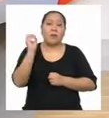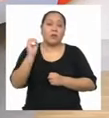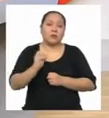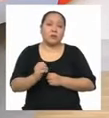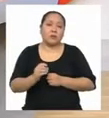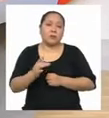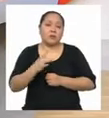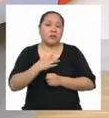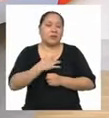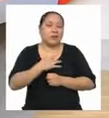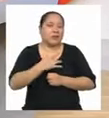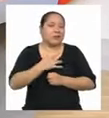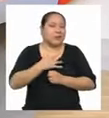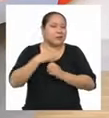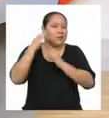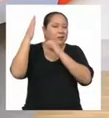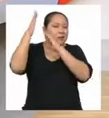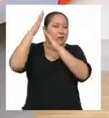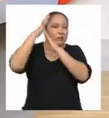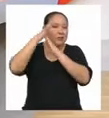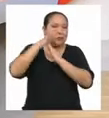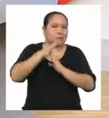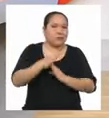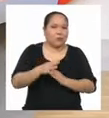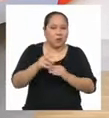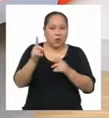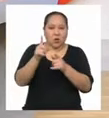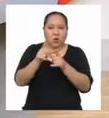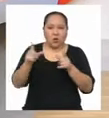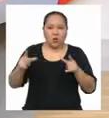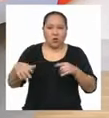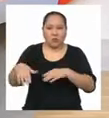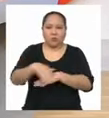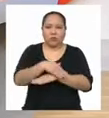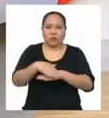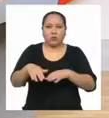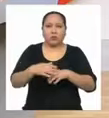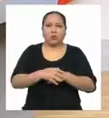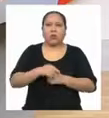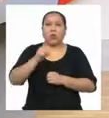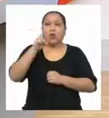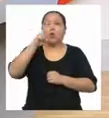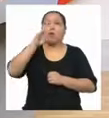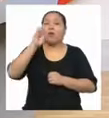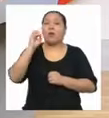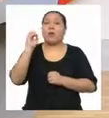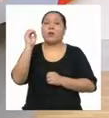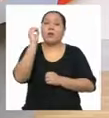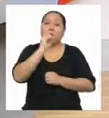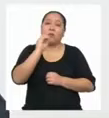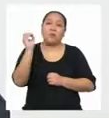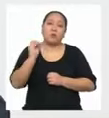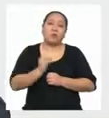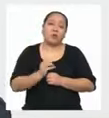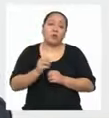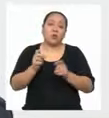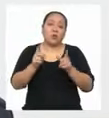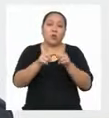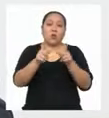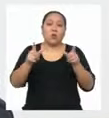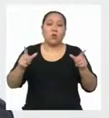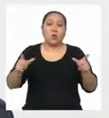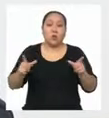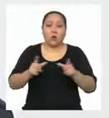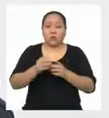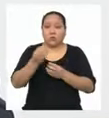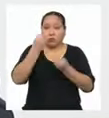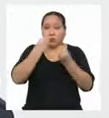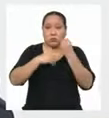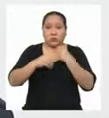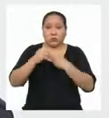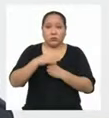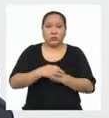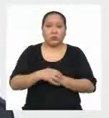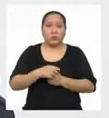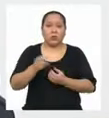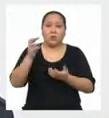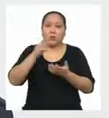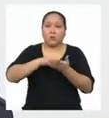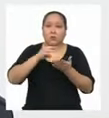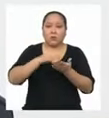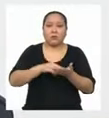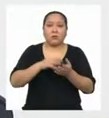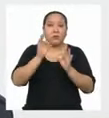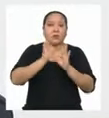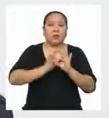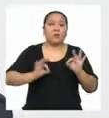Discriminación En espacios públicos Y un 20% En lugares De consumo Un gran respaldo A esta información